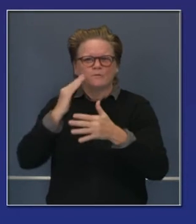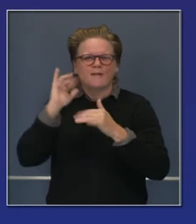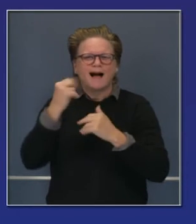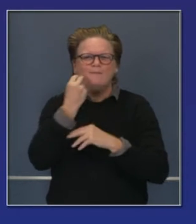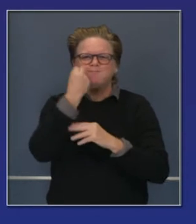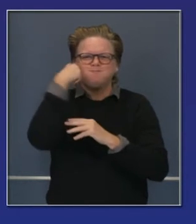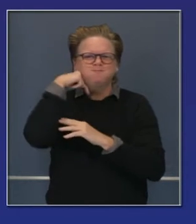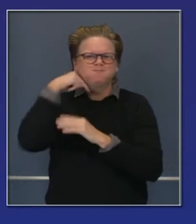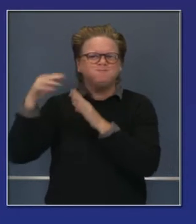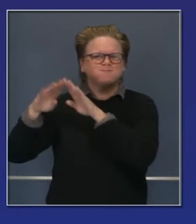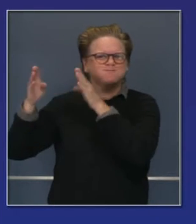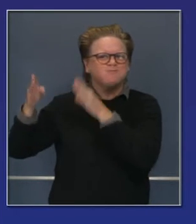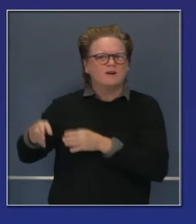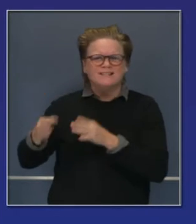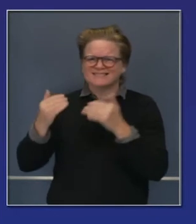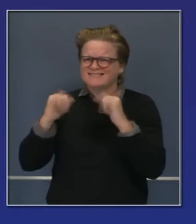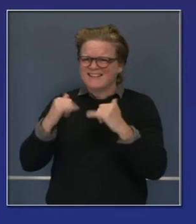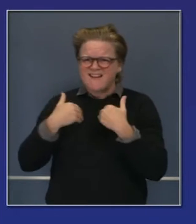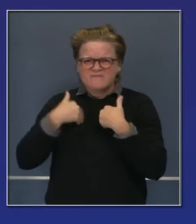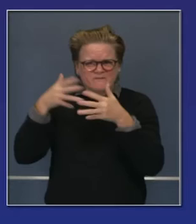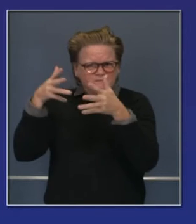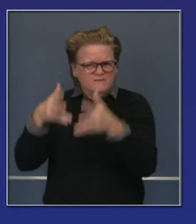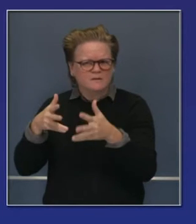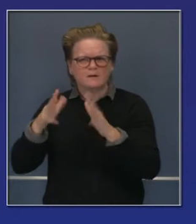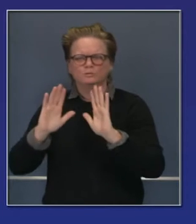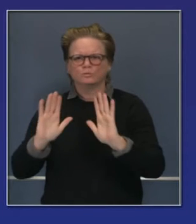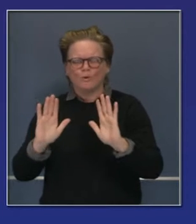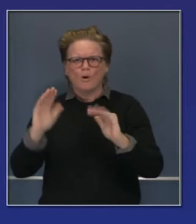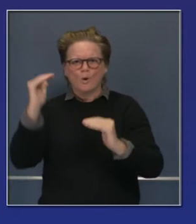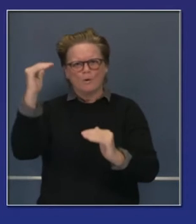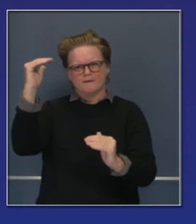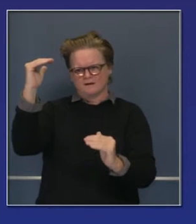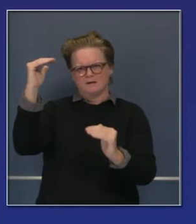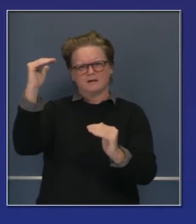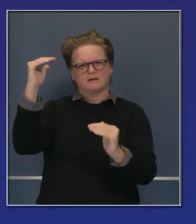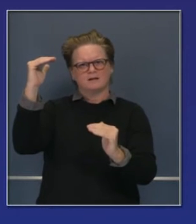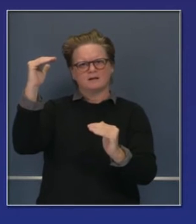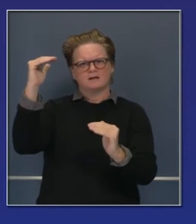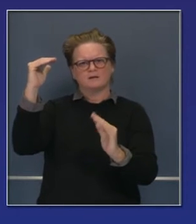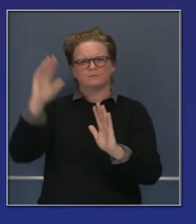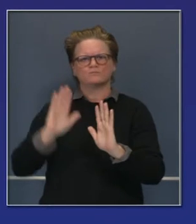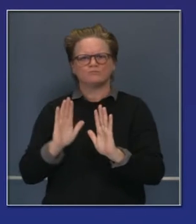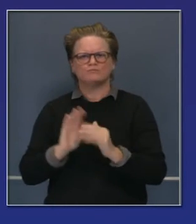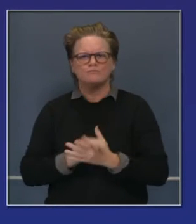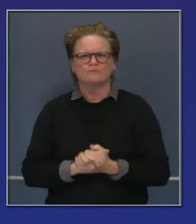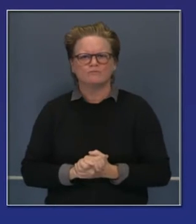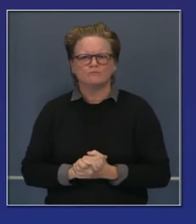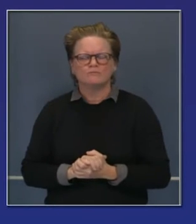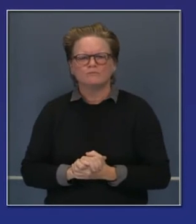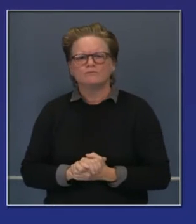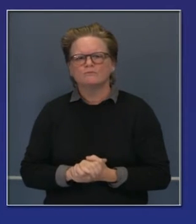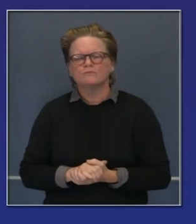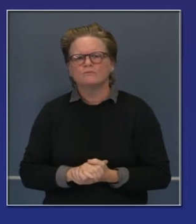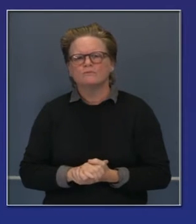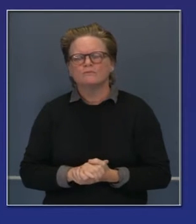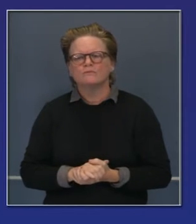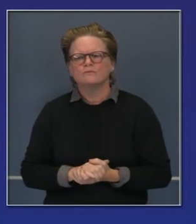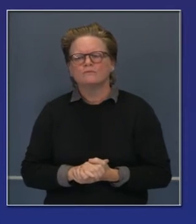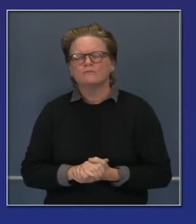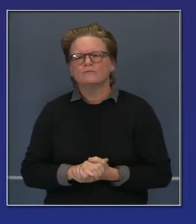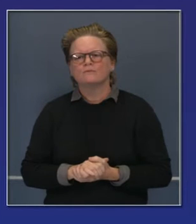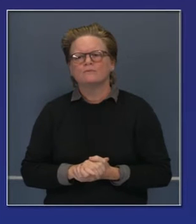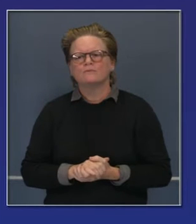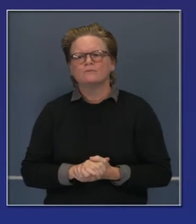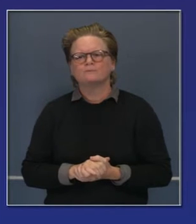Estas transparencias ya las conocen ustedes, son importantes y se volverán todavía más importantes